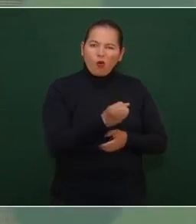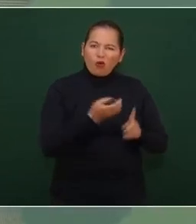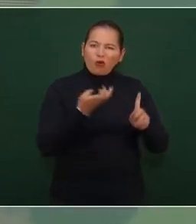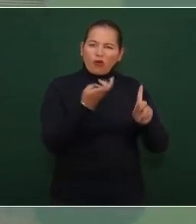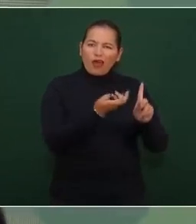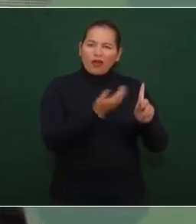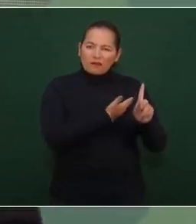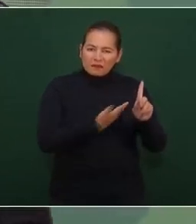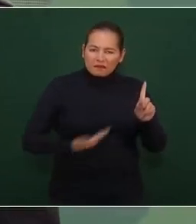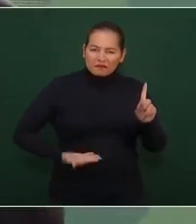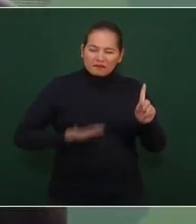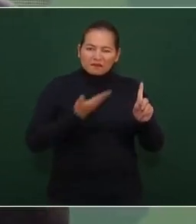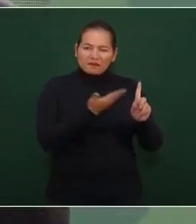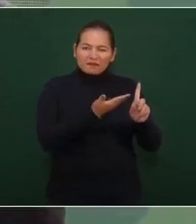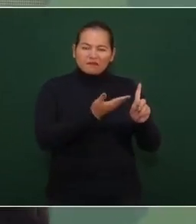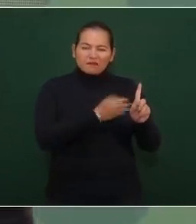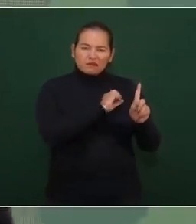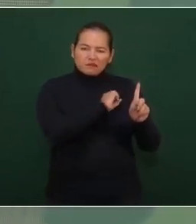venía